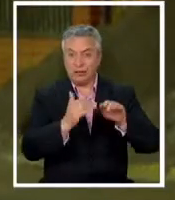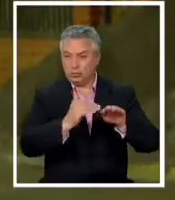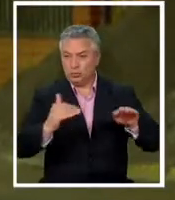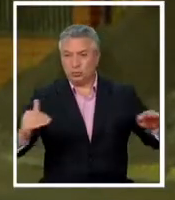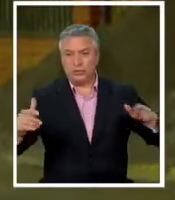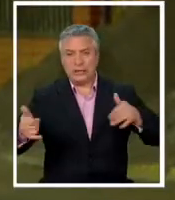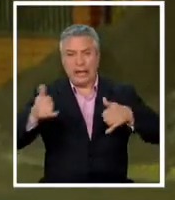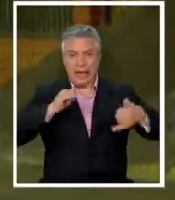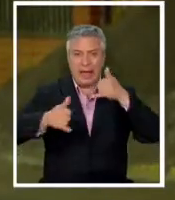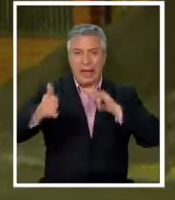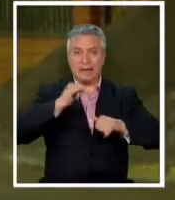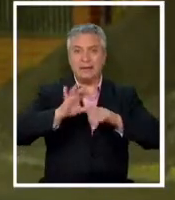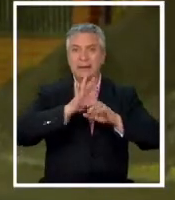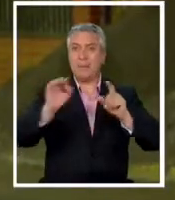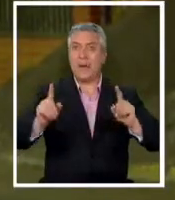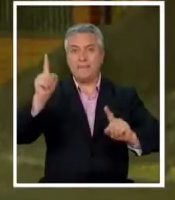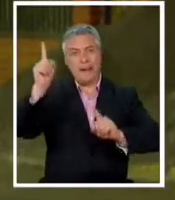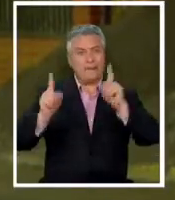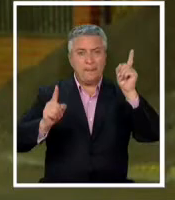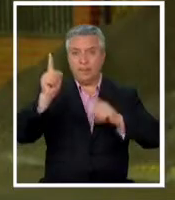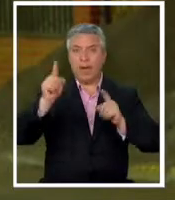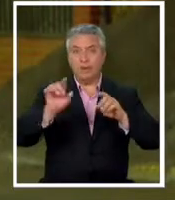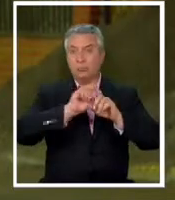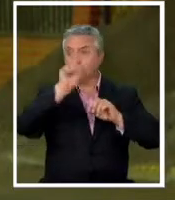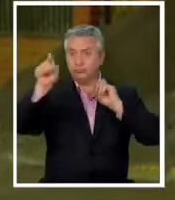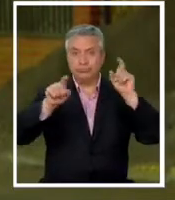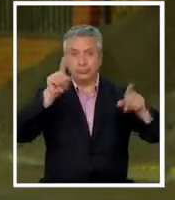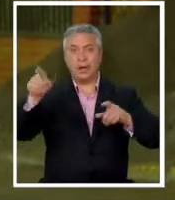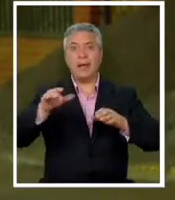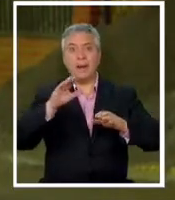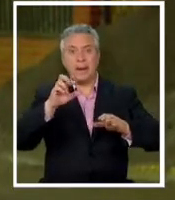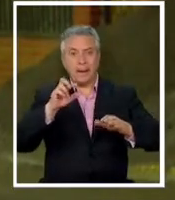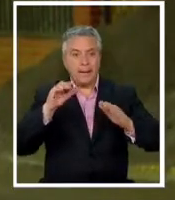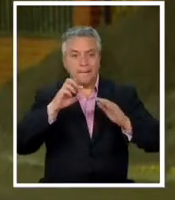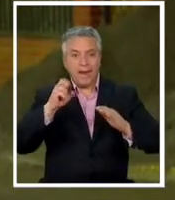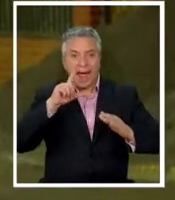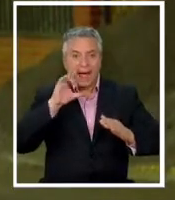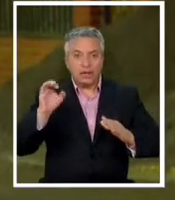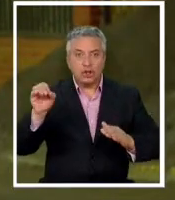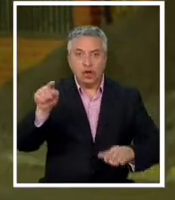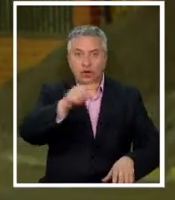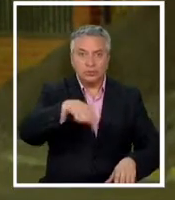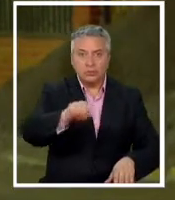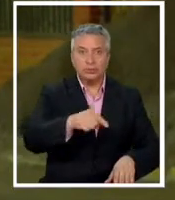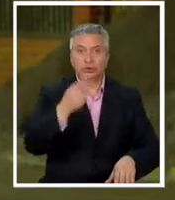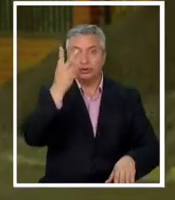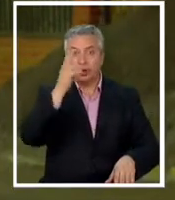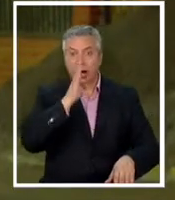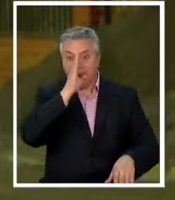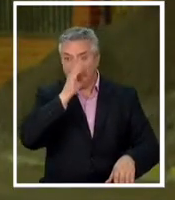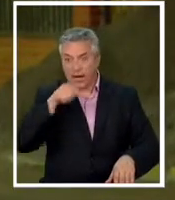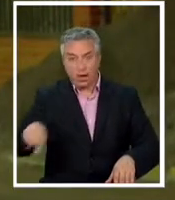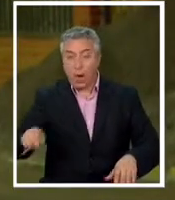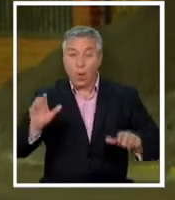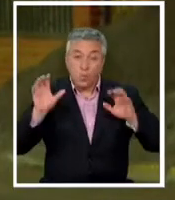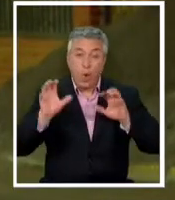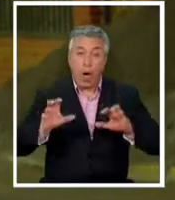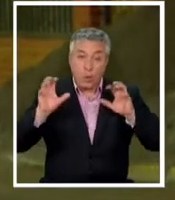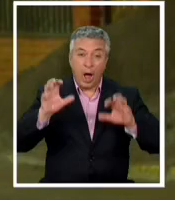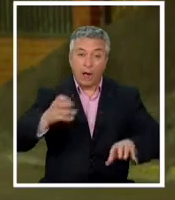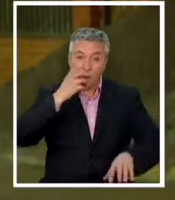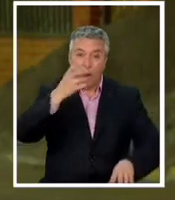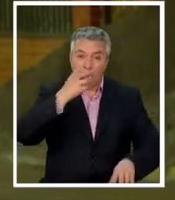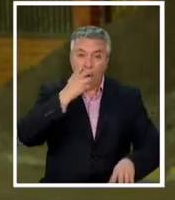carreteando que después se pusieron a tirar fuegos artificiales que esos fuegos artificiales cayeron en los patios de la gente que los dos perros que estaban con nosotros no paraban de gritar